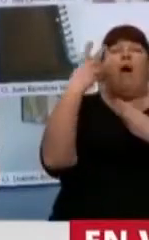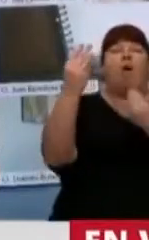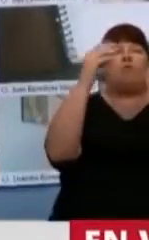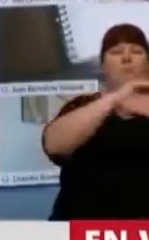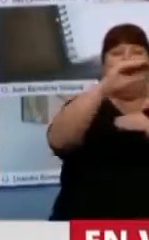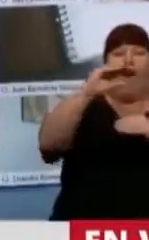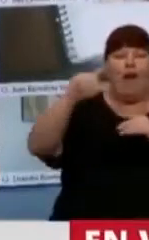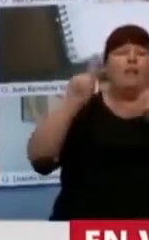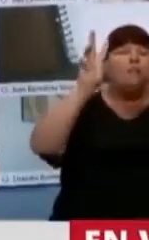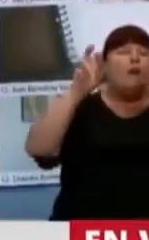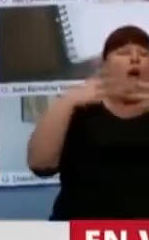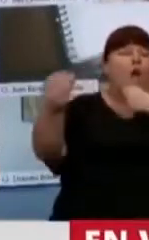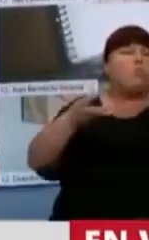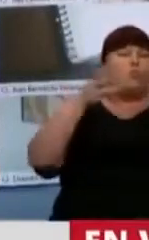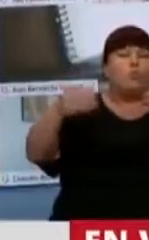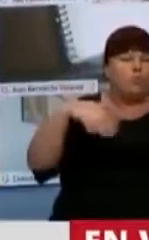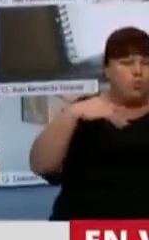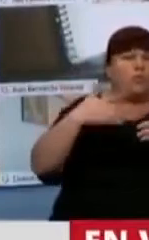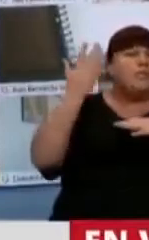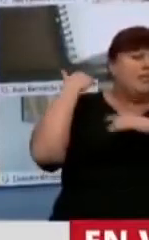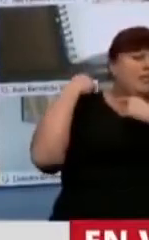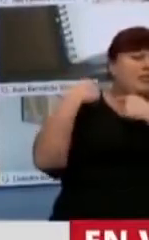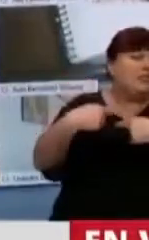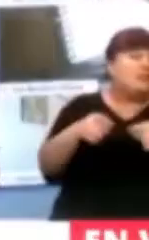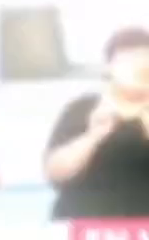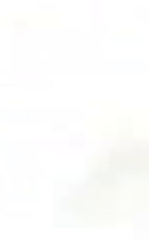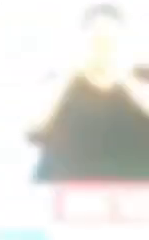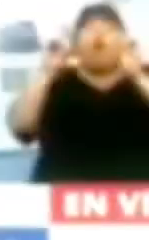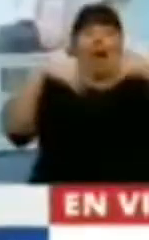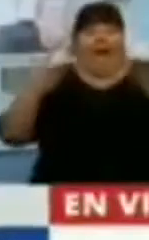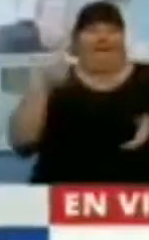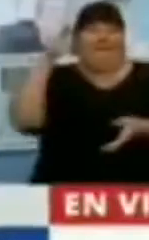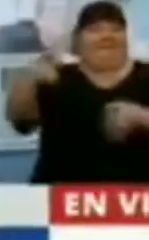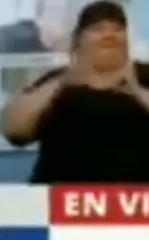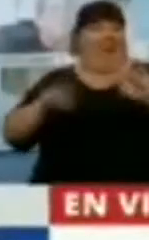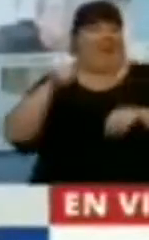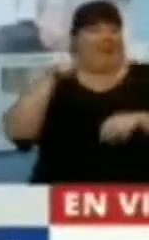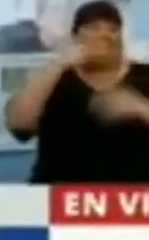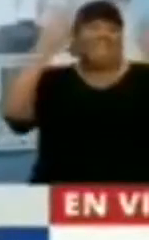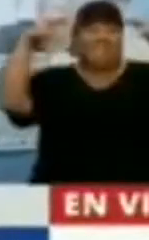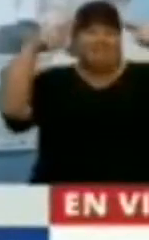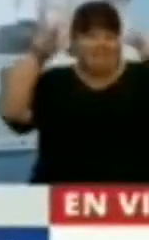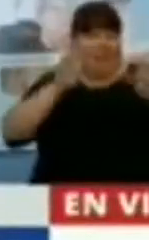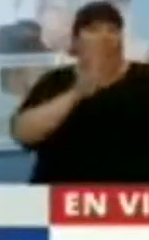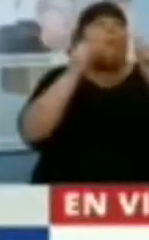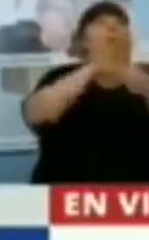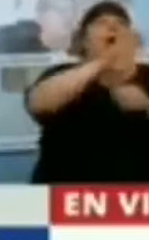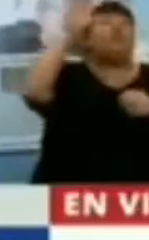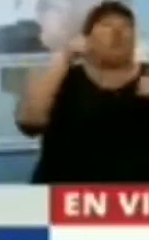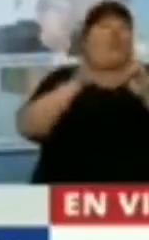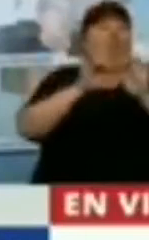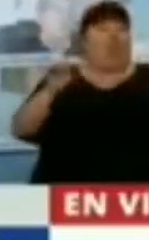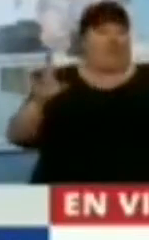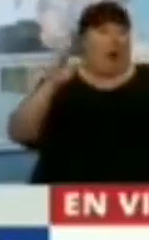a través de varias cuestiones que han venido siendo sostenidas en el tiempo. Lo hubo para ir a hacer turismo y